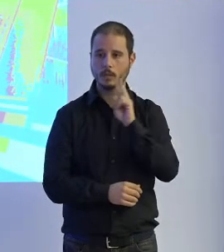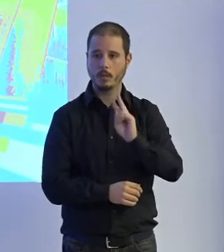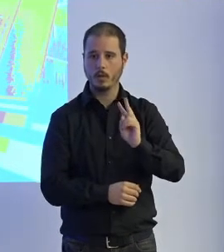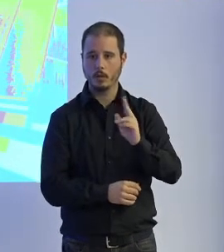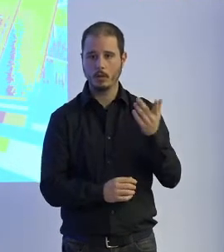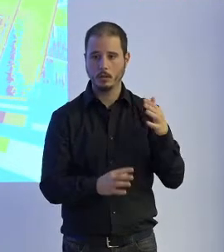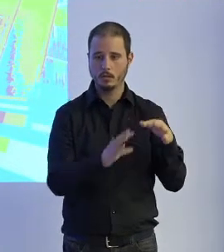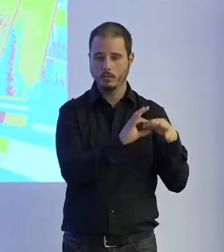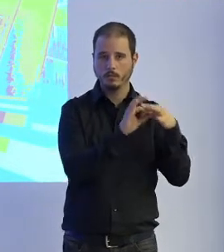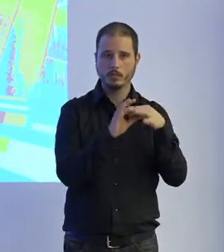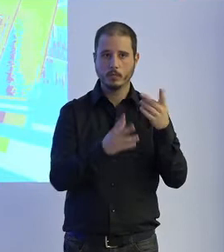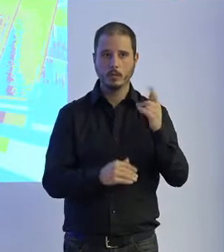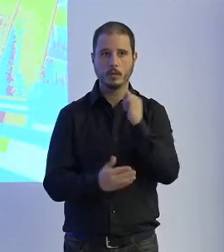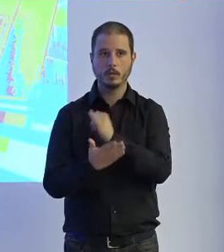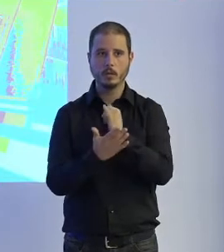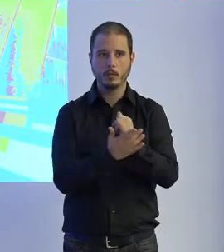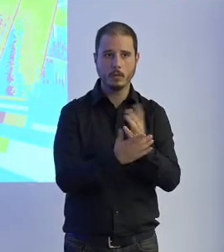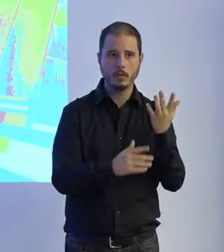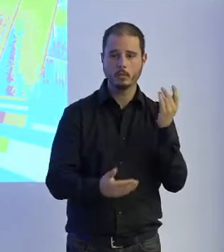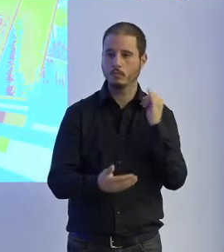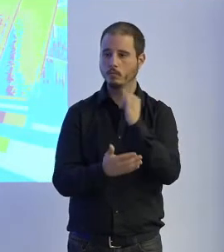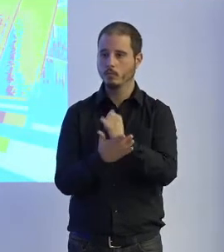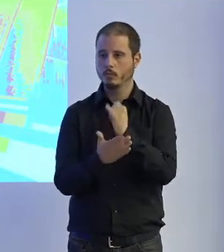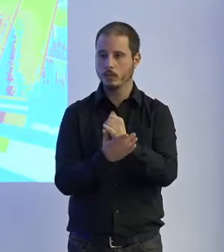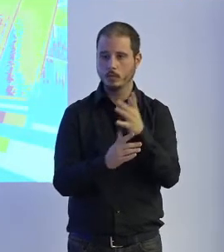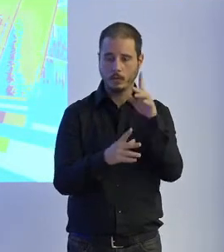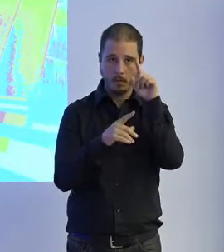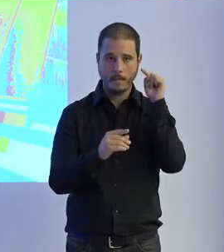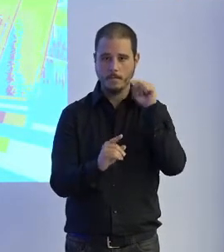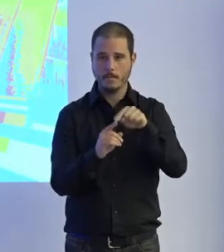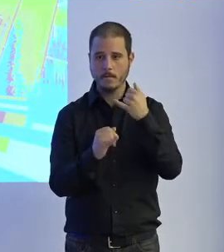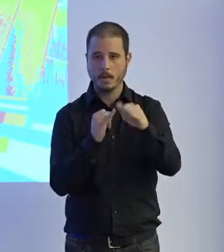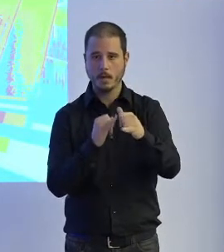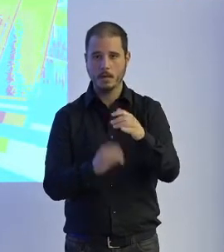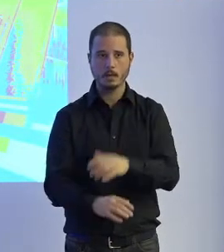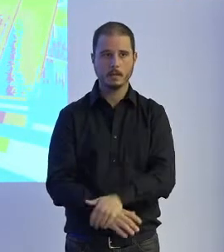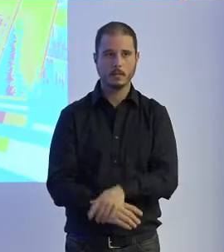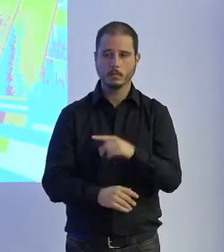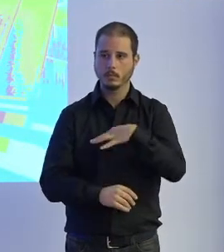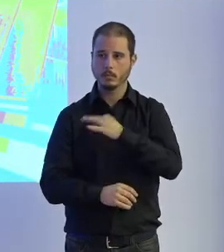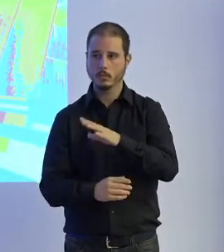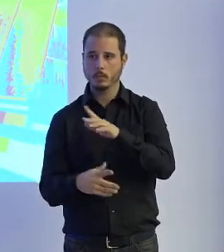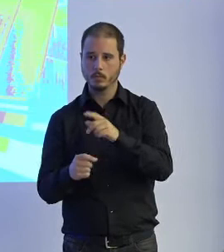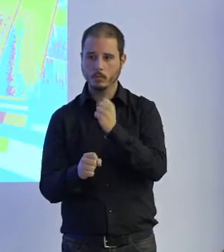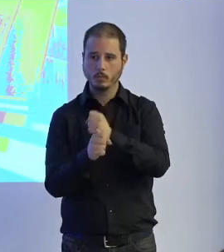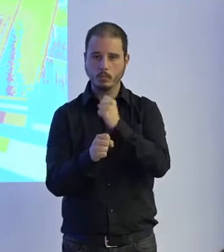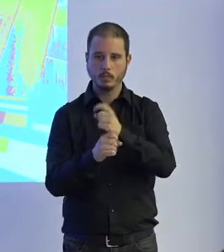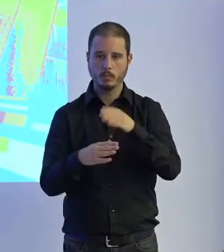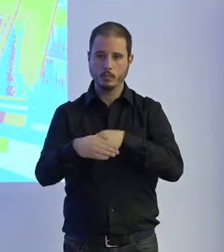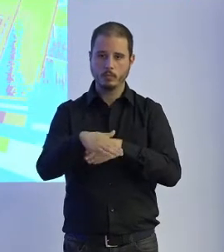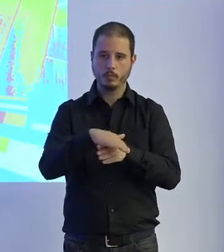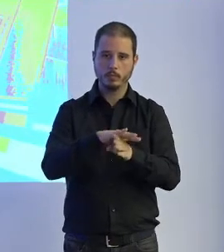unidad de daño cerebral y empezamos a probar entonces un robot planar en el factor final y que veíamos que podíamos trabajar y llegar porque es